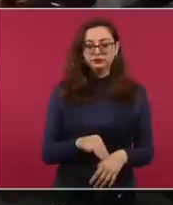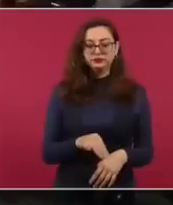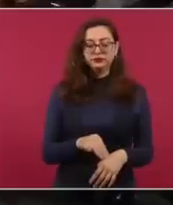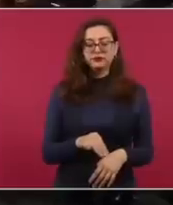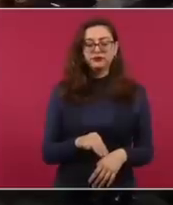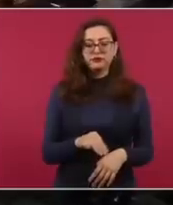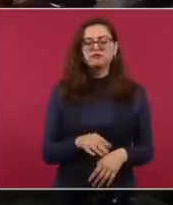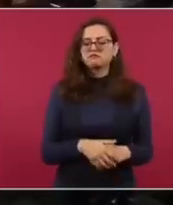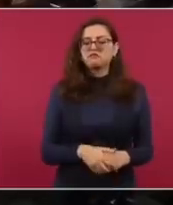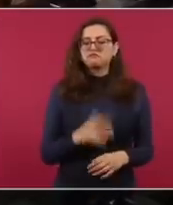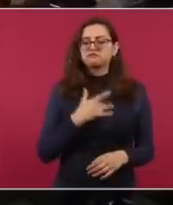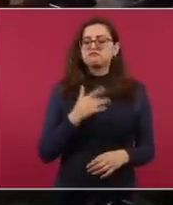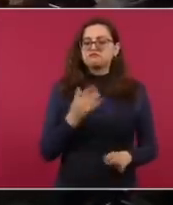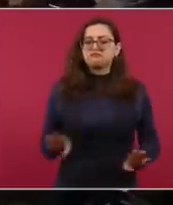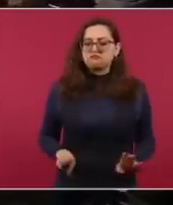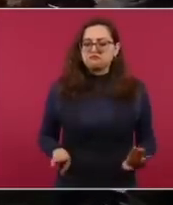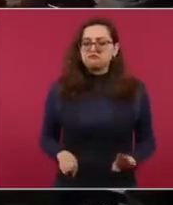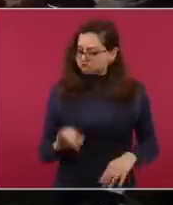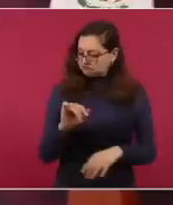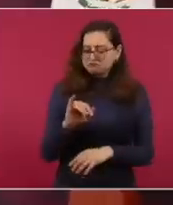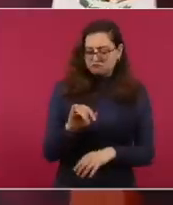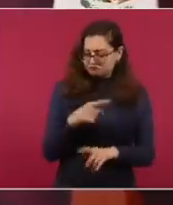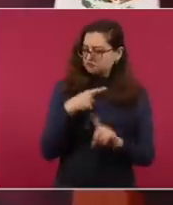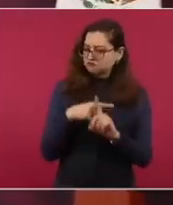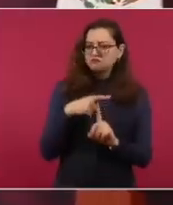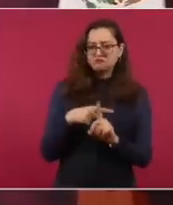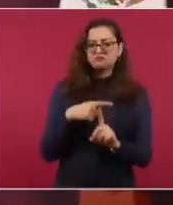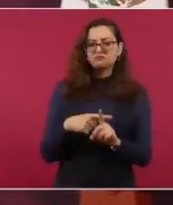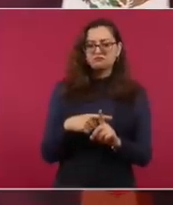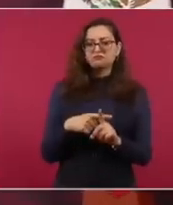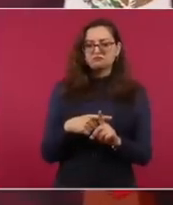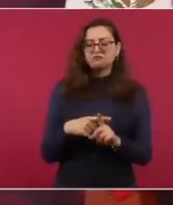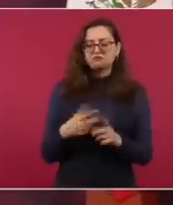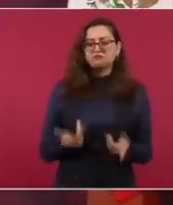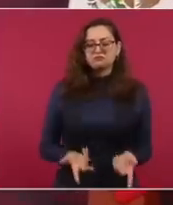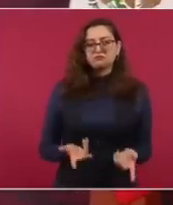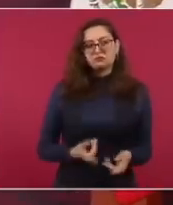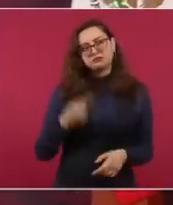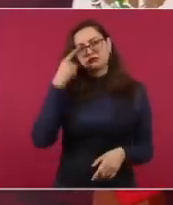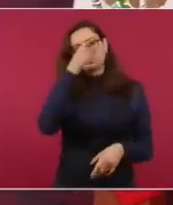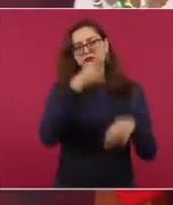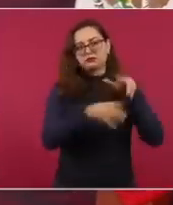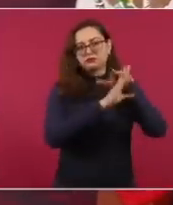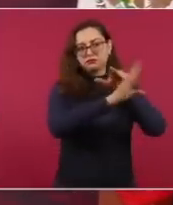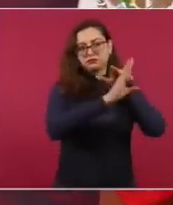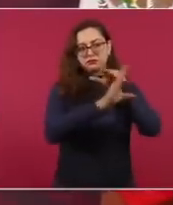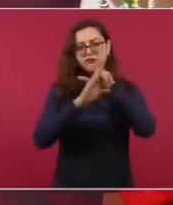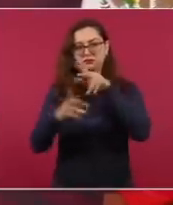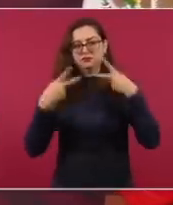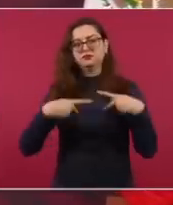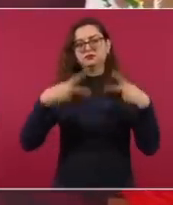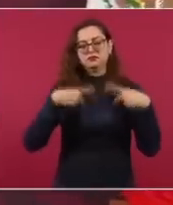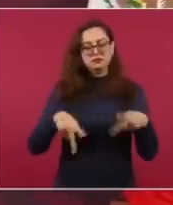mostró una actitud muy positiva con los mexicanos que viven, que trabajan en